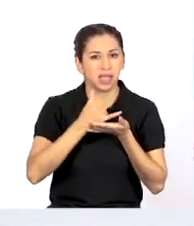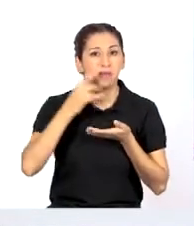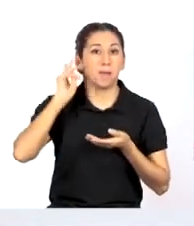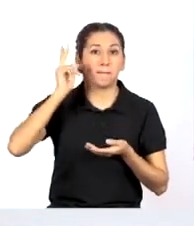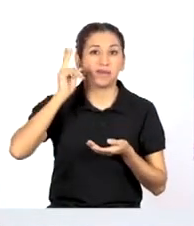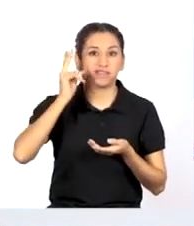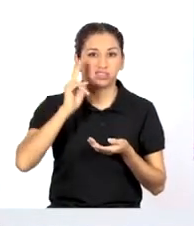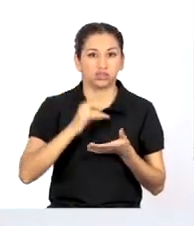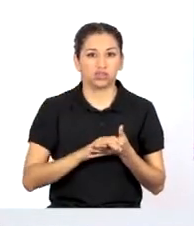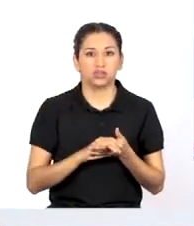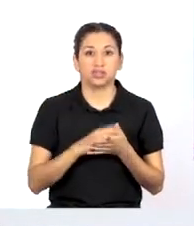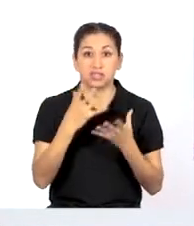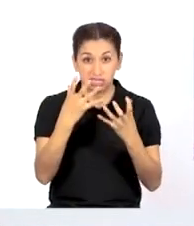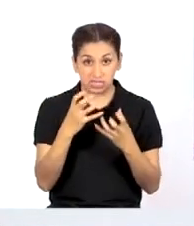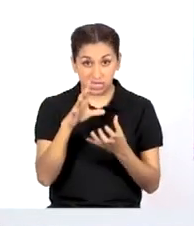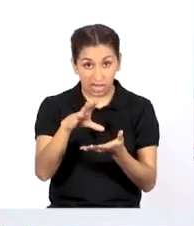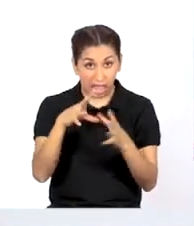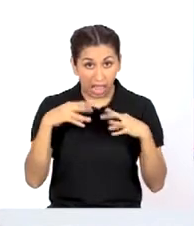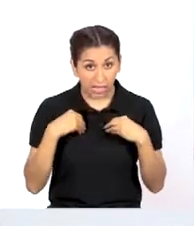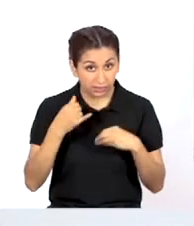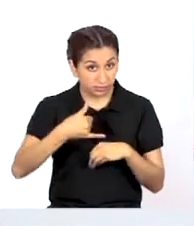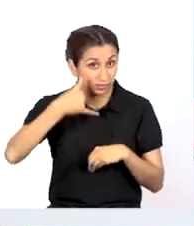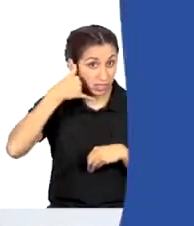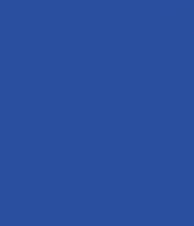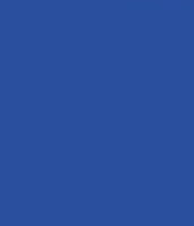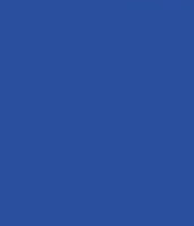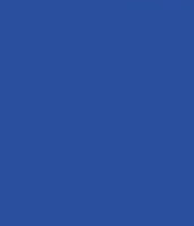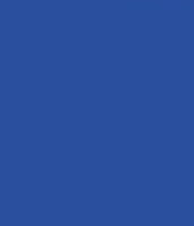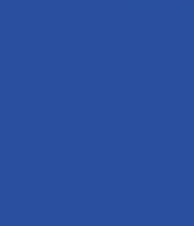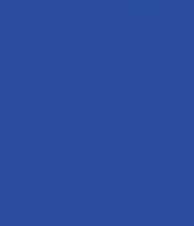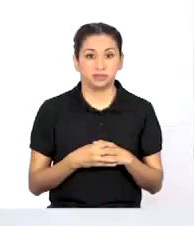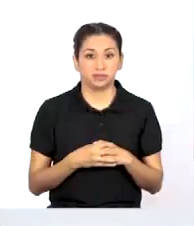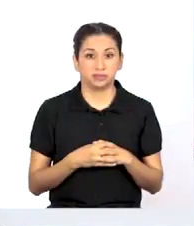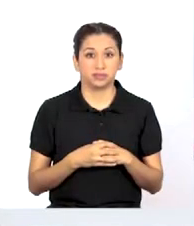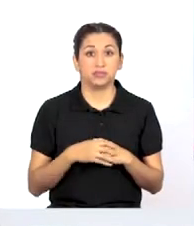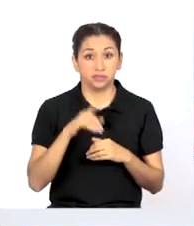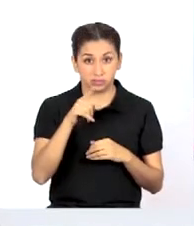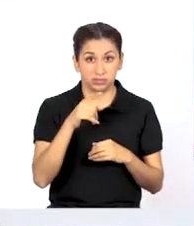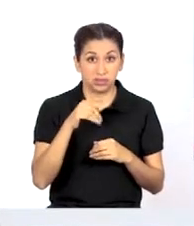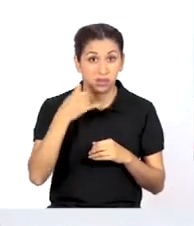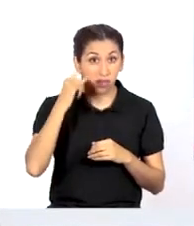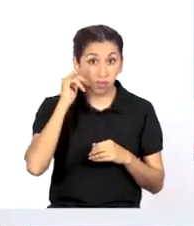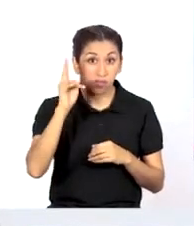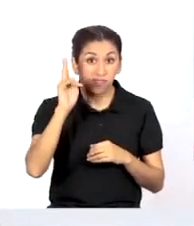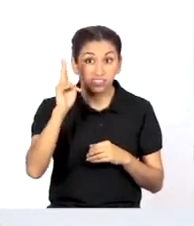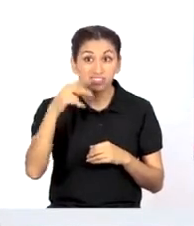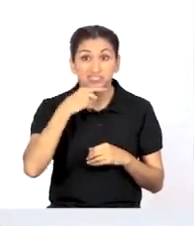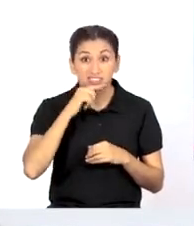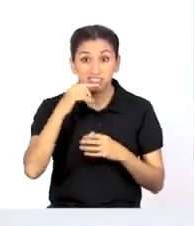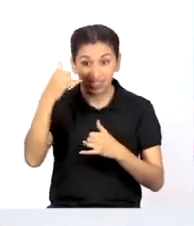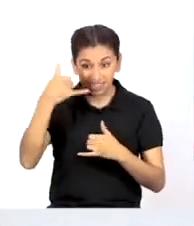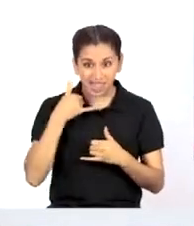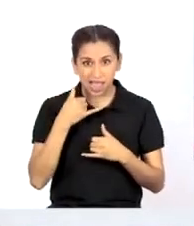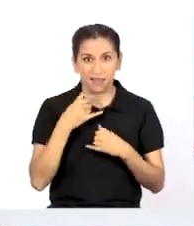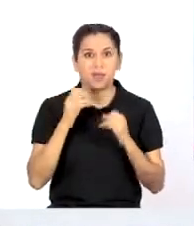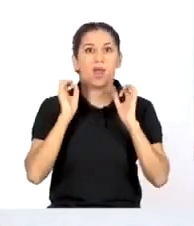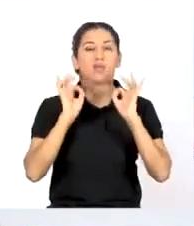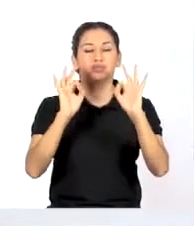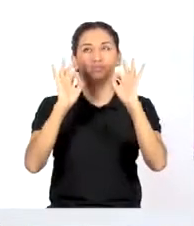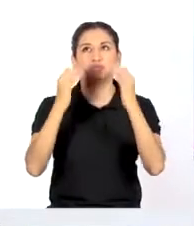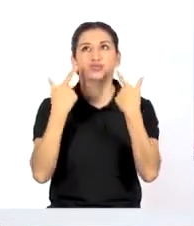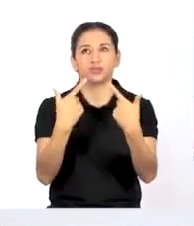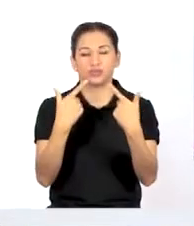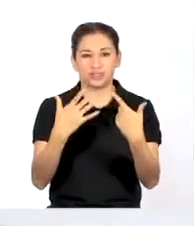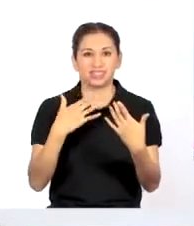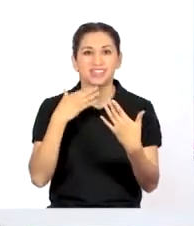nuestro profesor. ¿Deseas contestar? ¿Nos llama la profesora? Justo en el momento